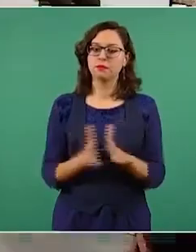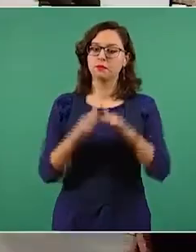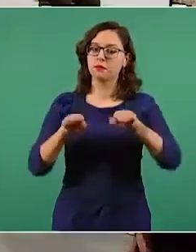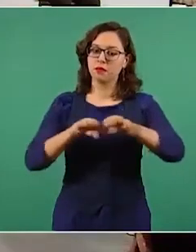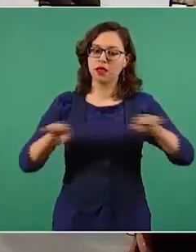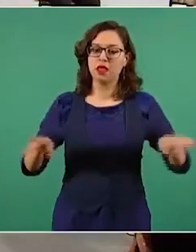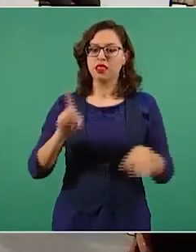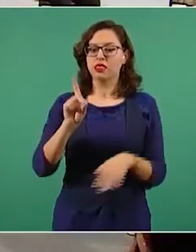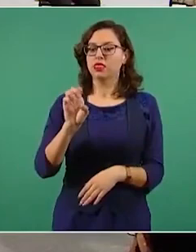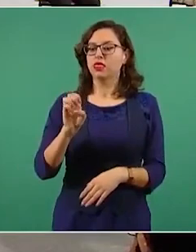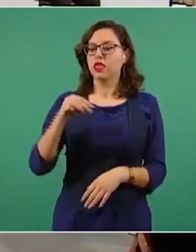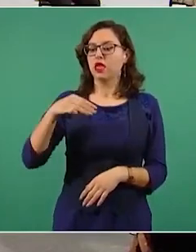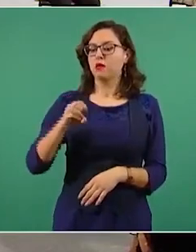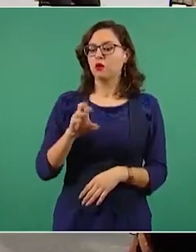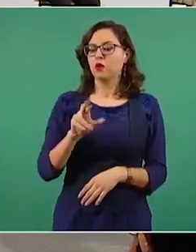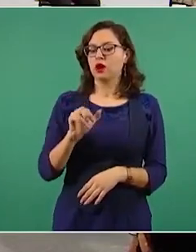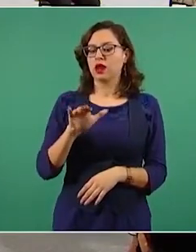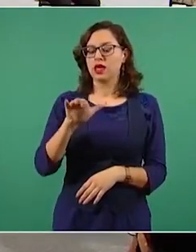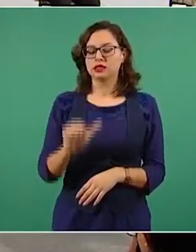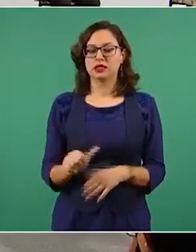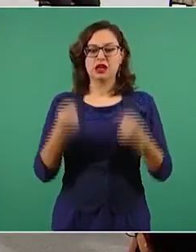nadie se imponga por la fuerza.